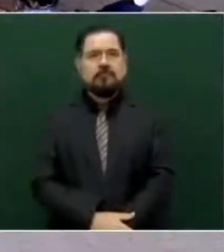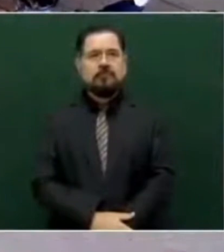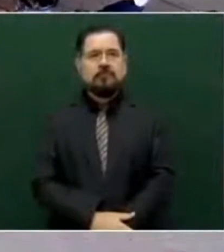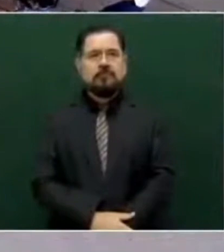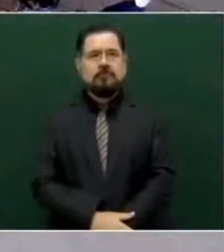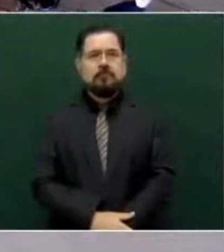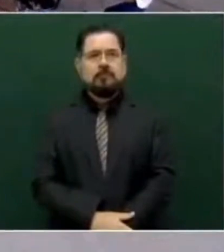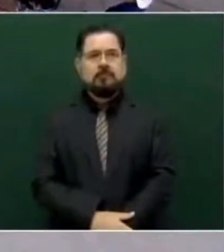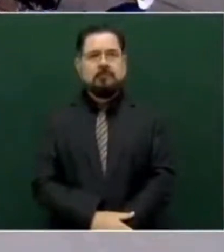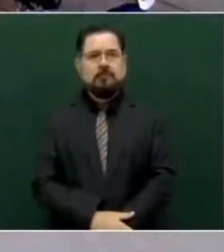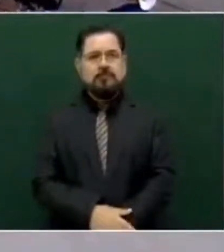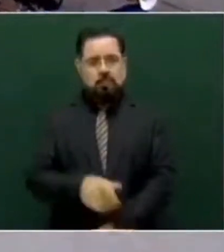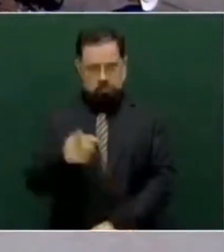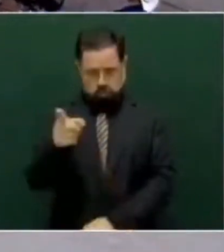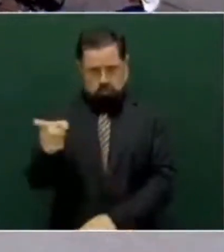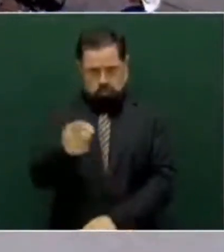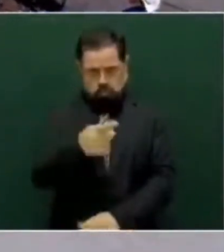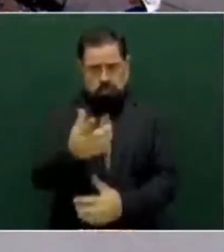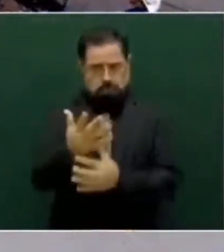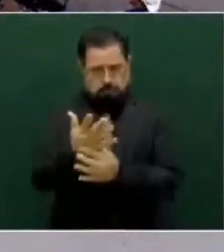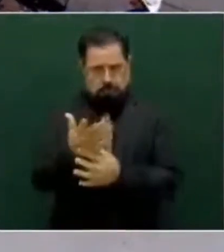No, pero tú dices la cosa.